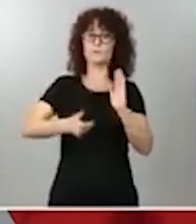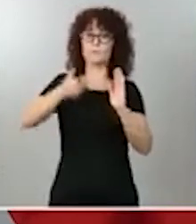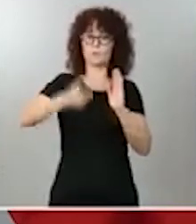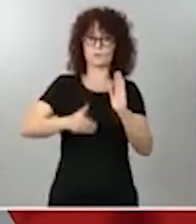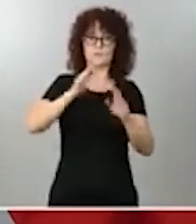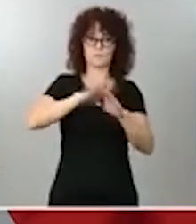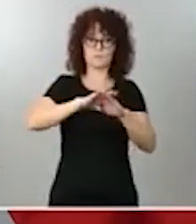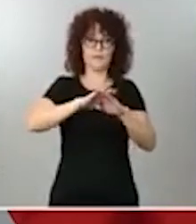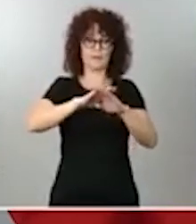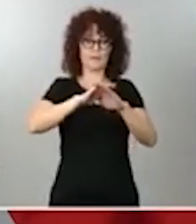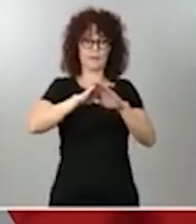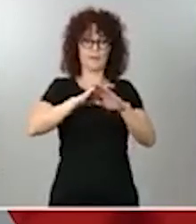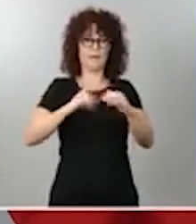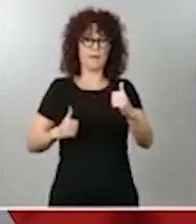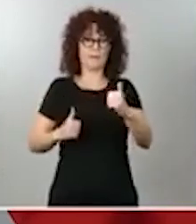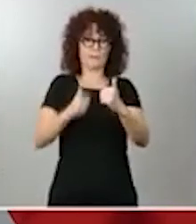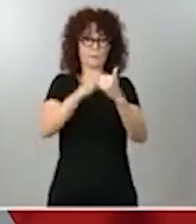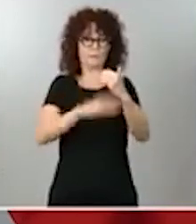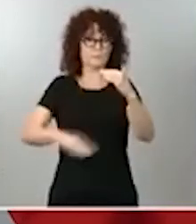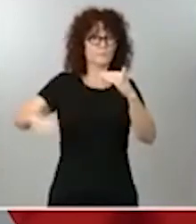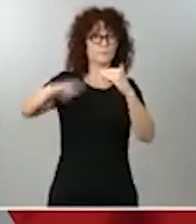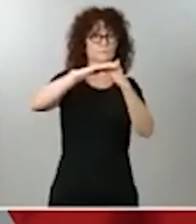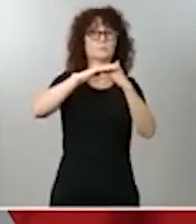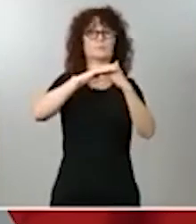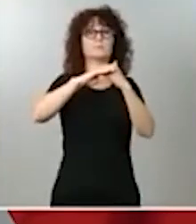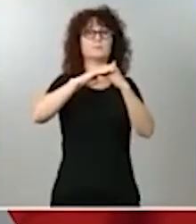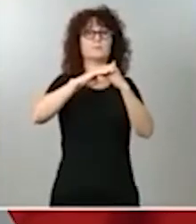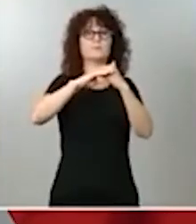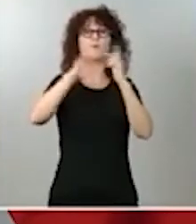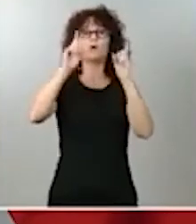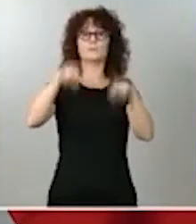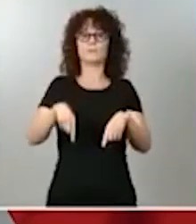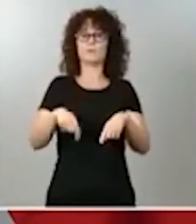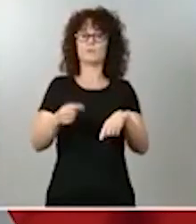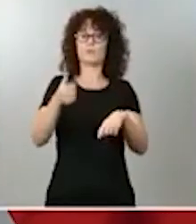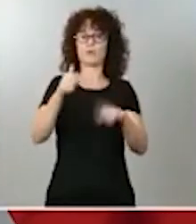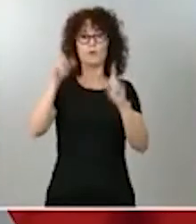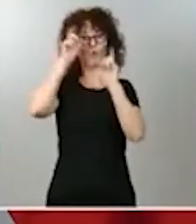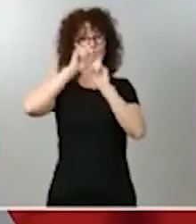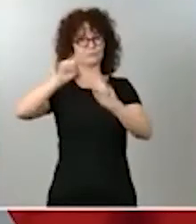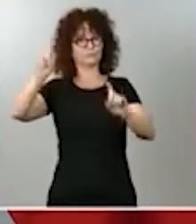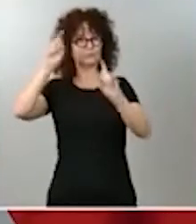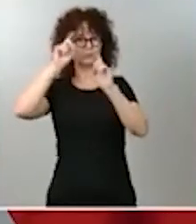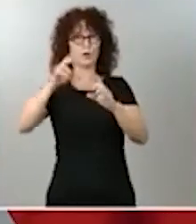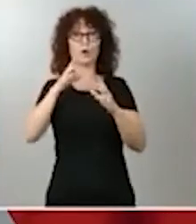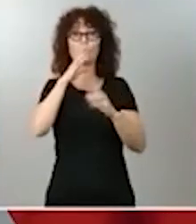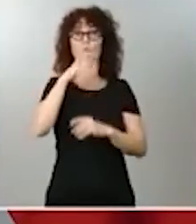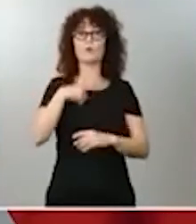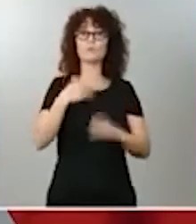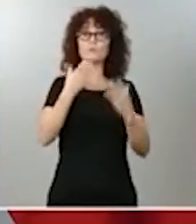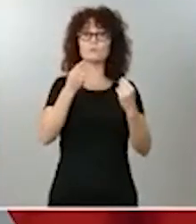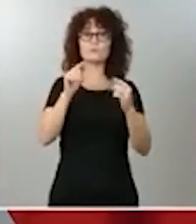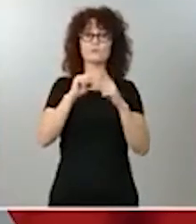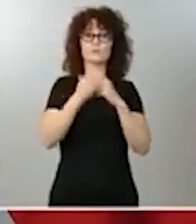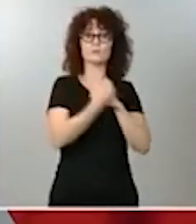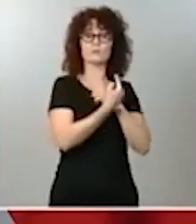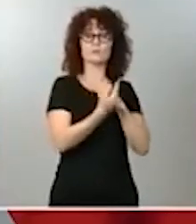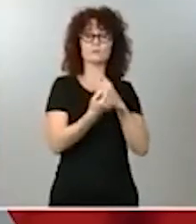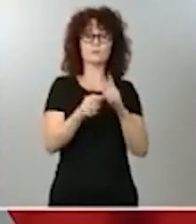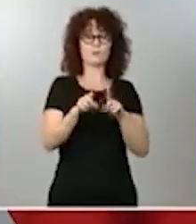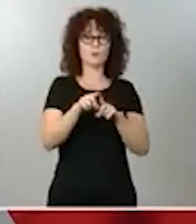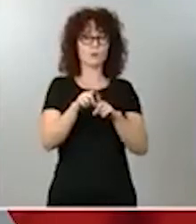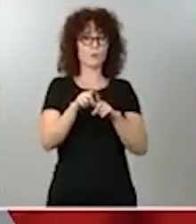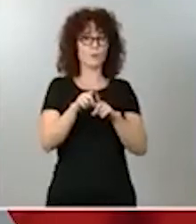porque vamos a ver ahí muchos de los indicadores que son invisibles, que son opacos al género y que son